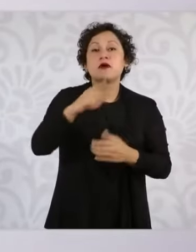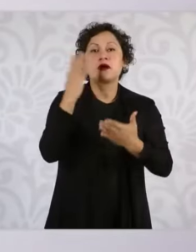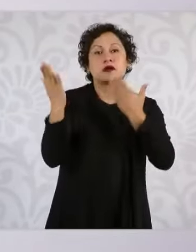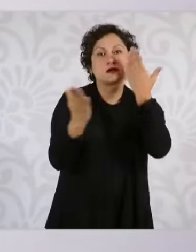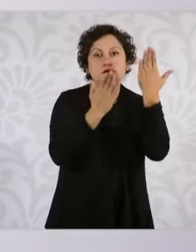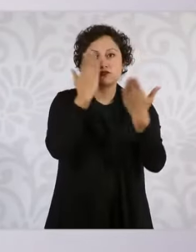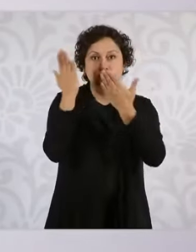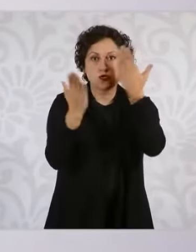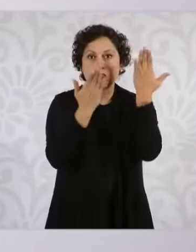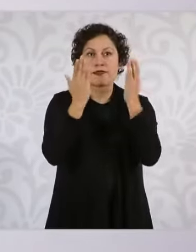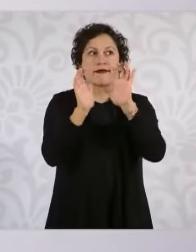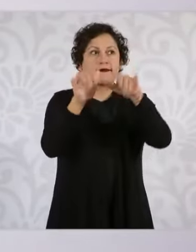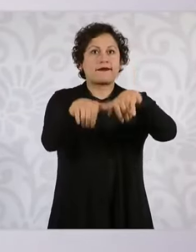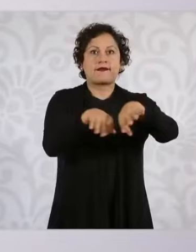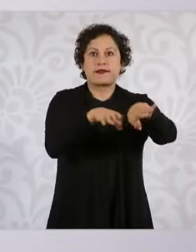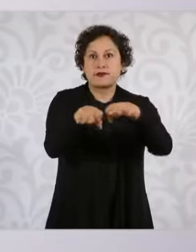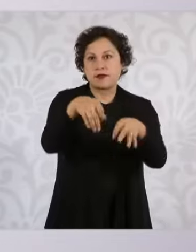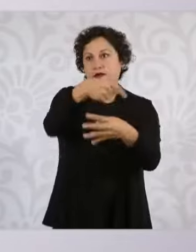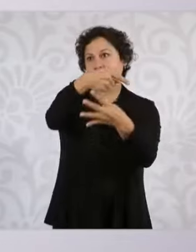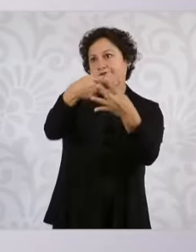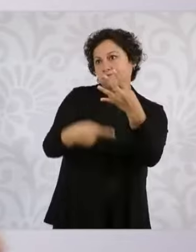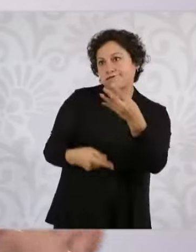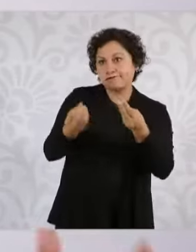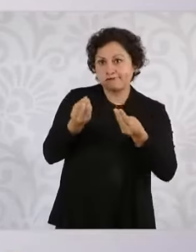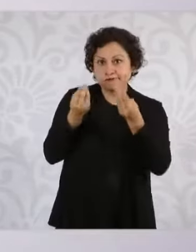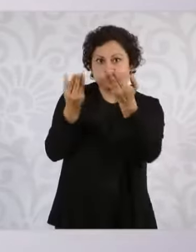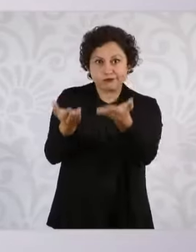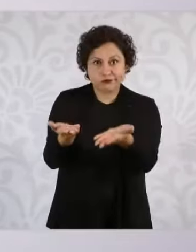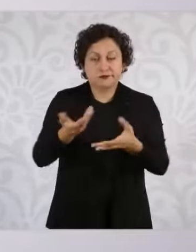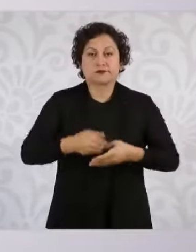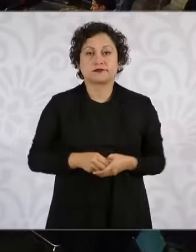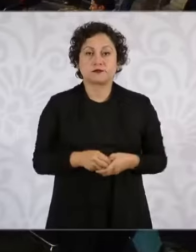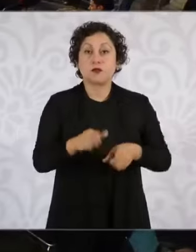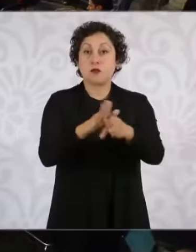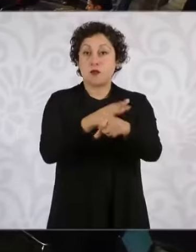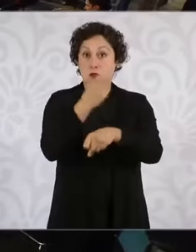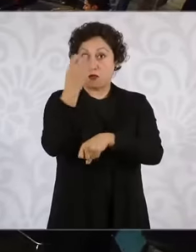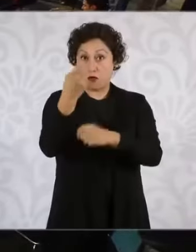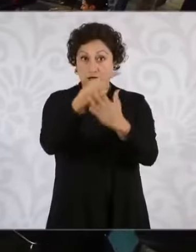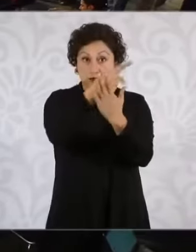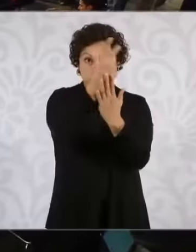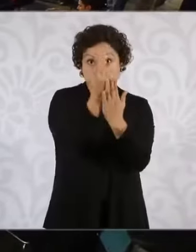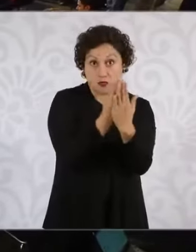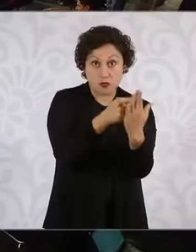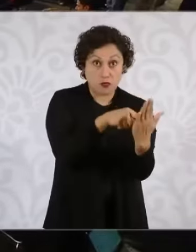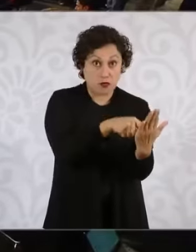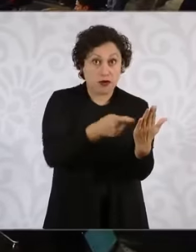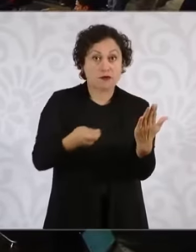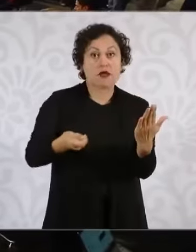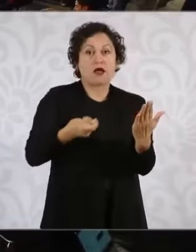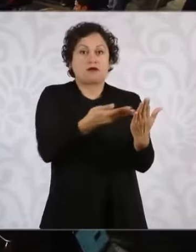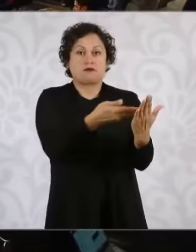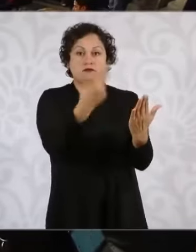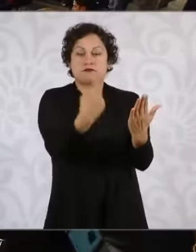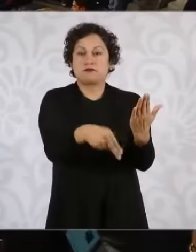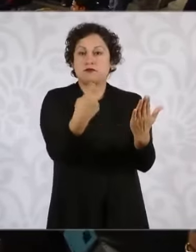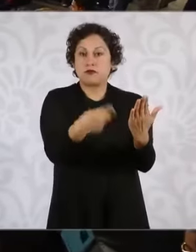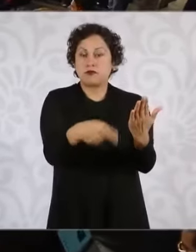desarrollarse en el empleo, etcétera, etcétera. Para eso es este programa que le llamamos